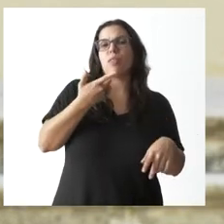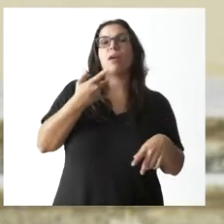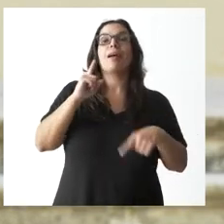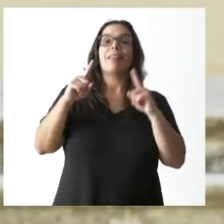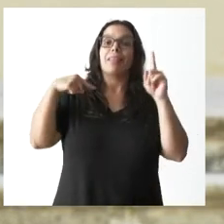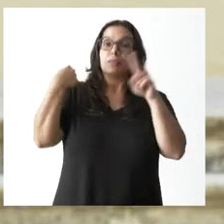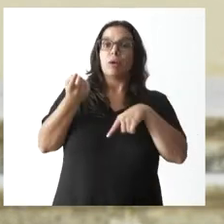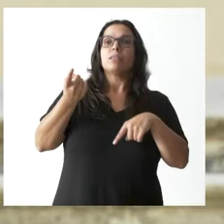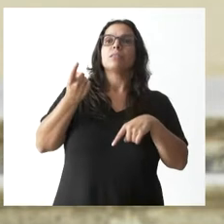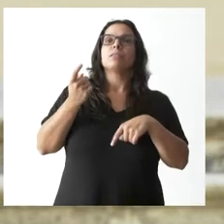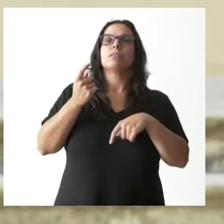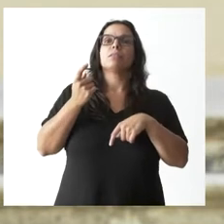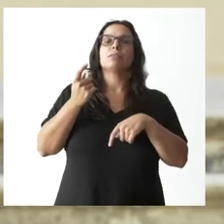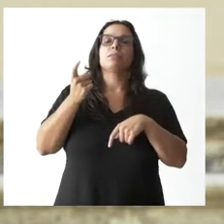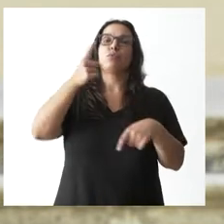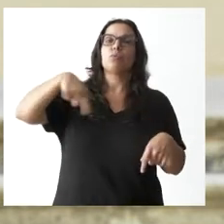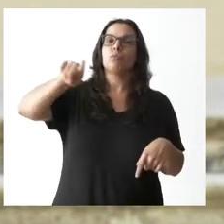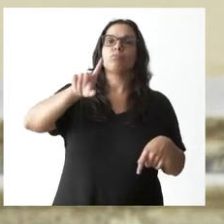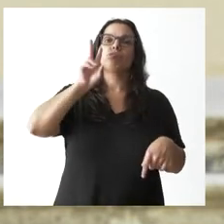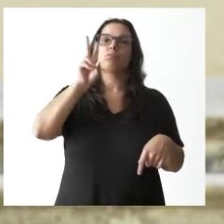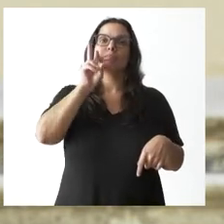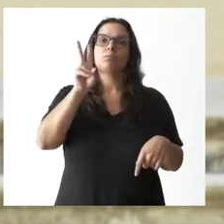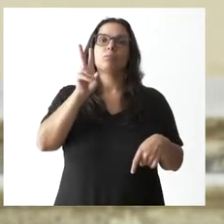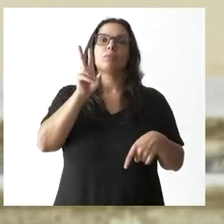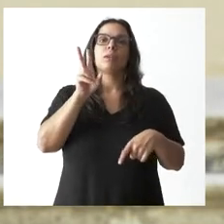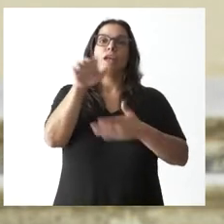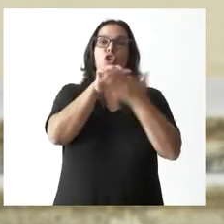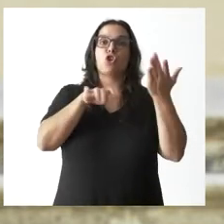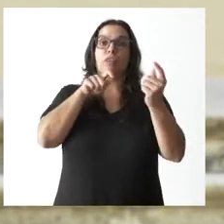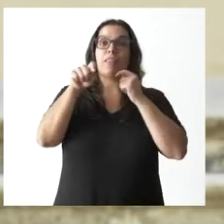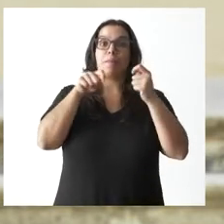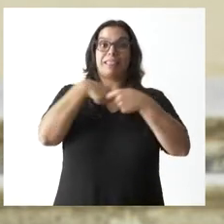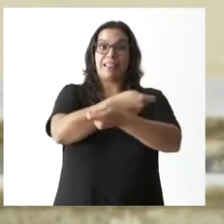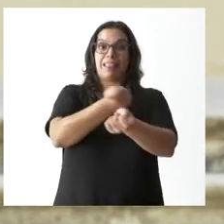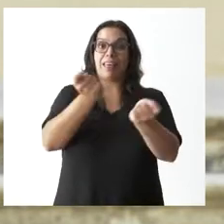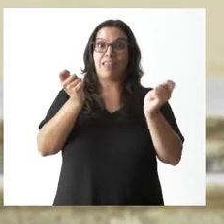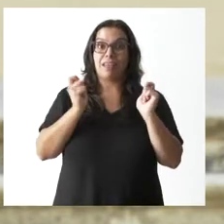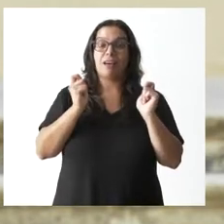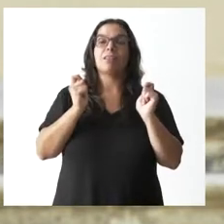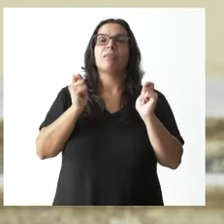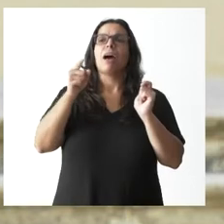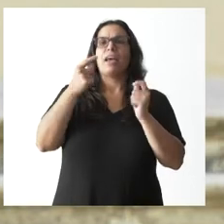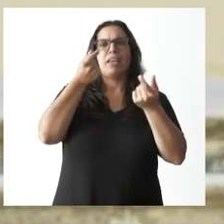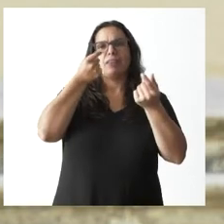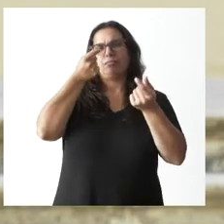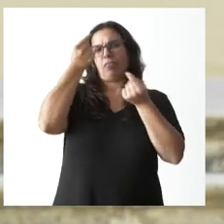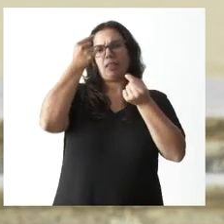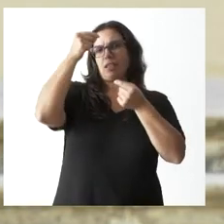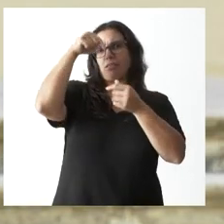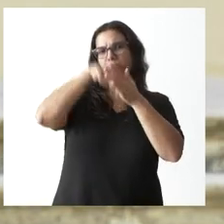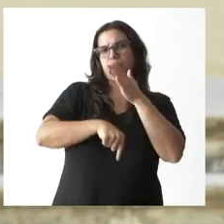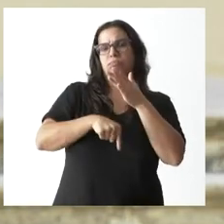información a través de la nota de prensa que se les facilitará a continuación.